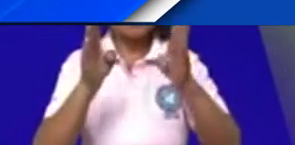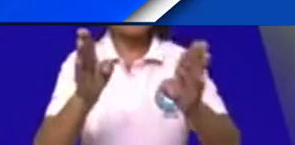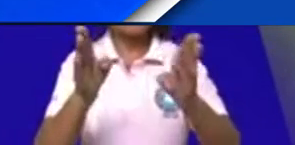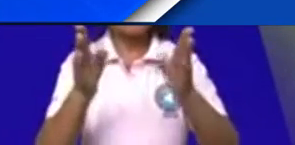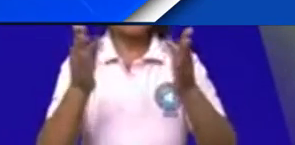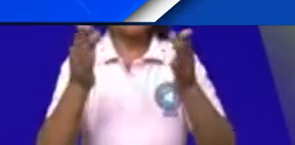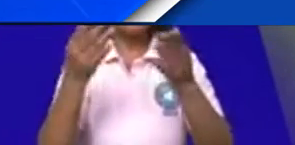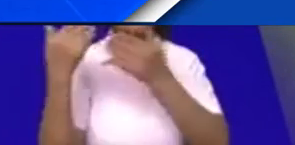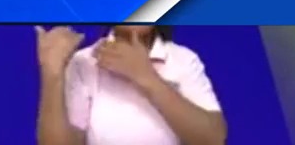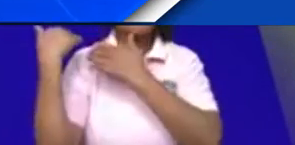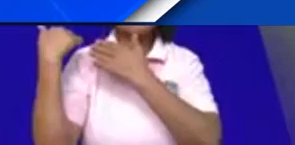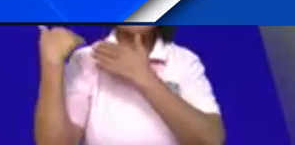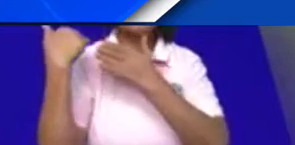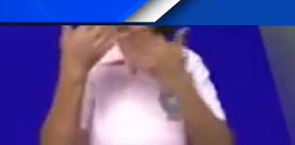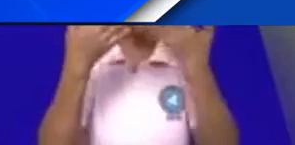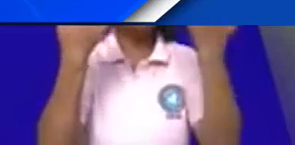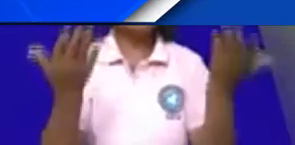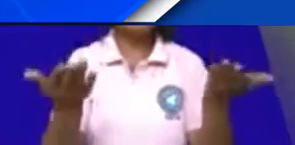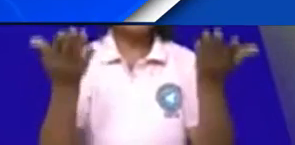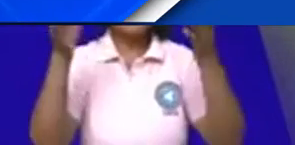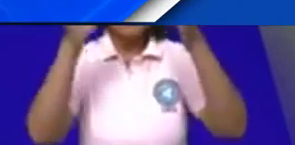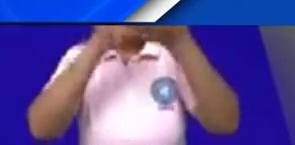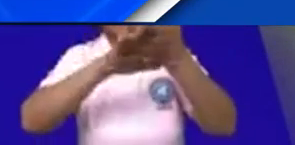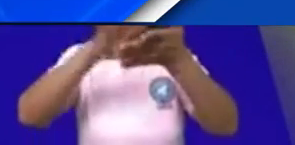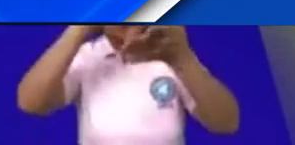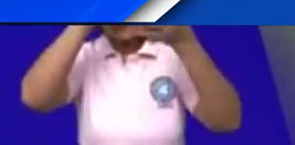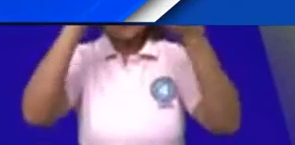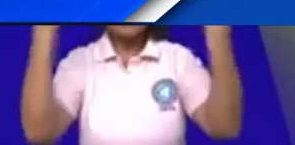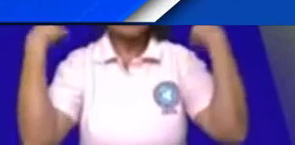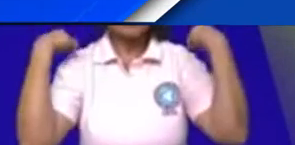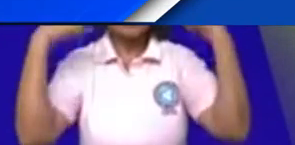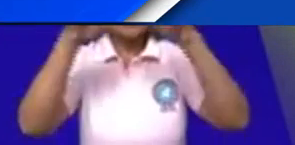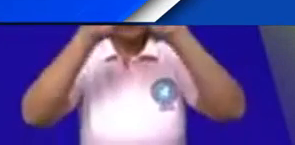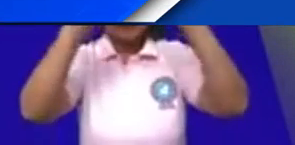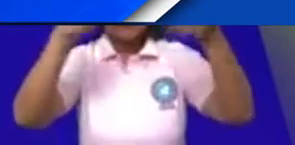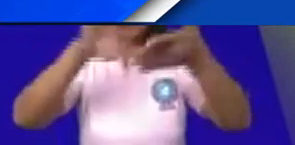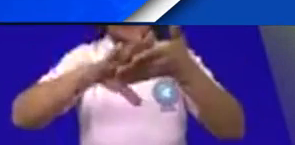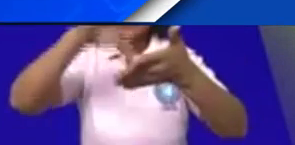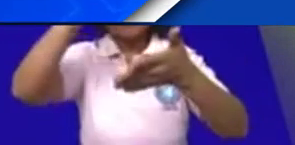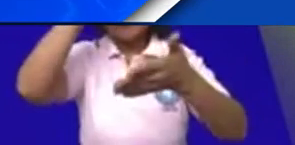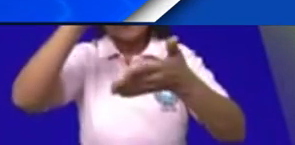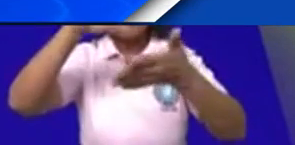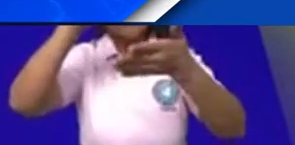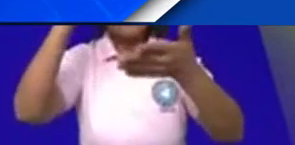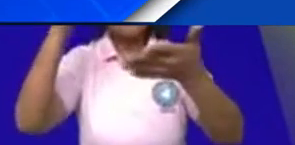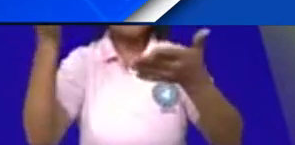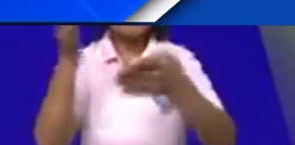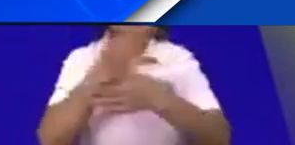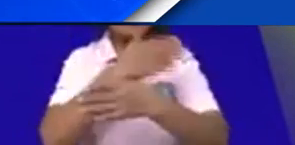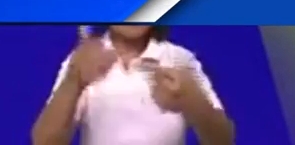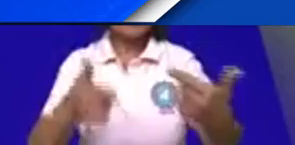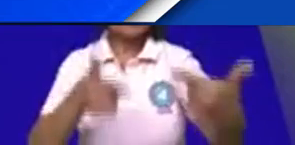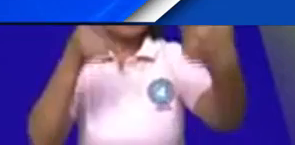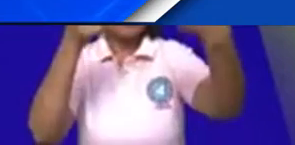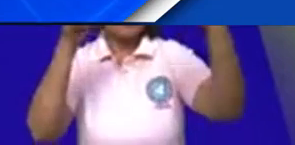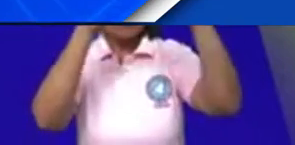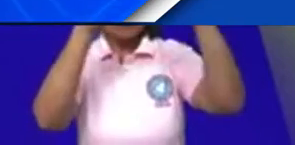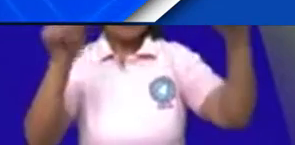misión que tenemos de la capacitación a los profesores para atender la formación en los entornos virtuales,